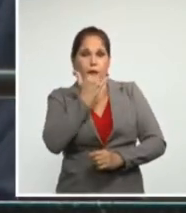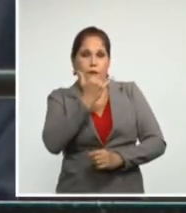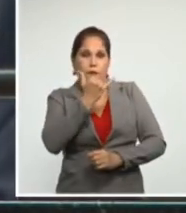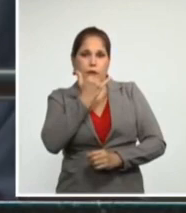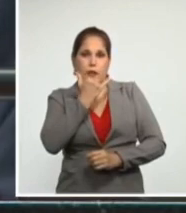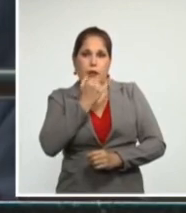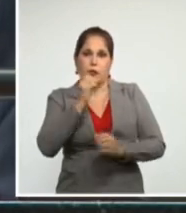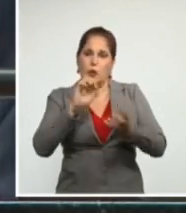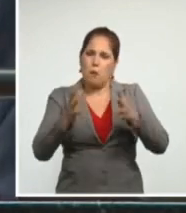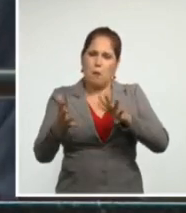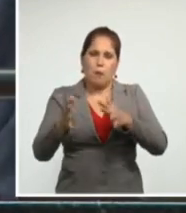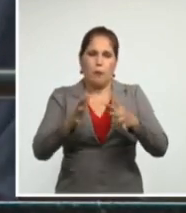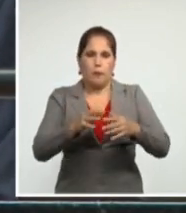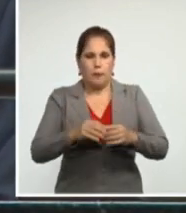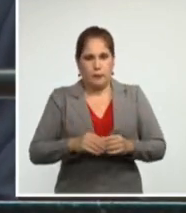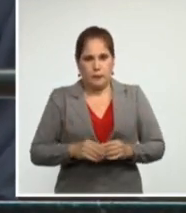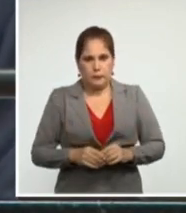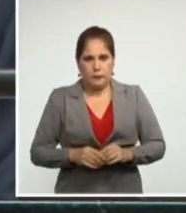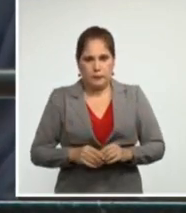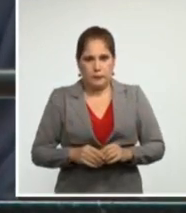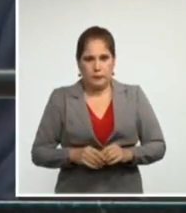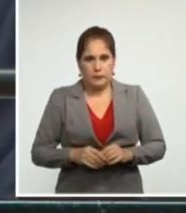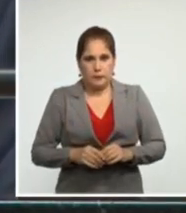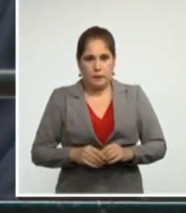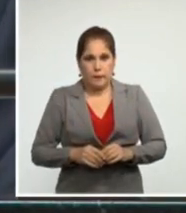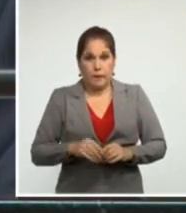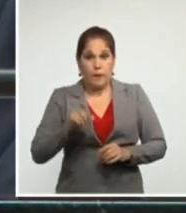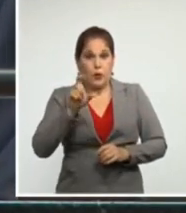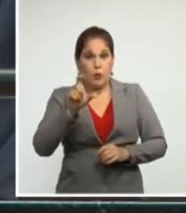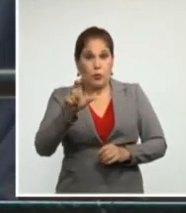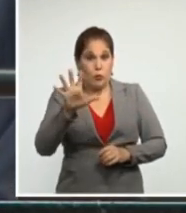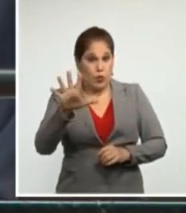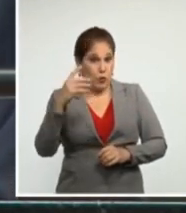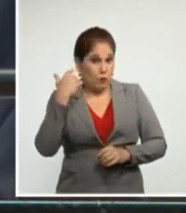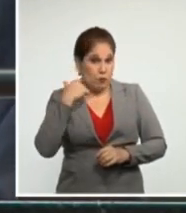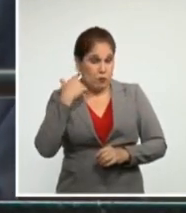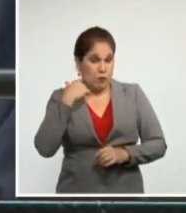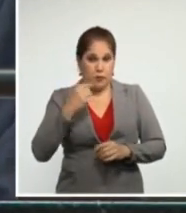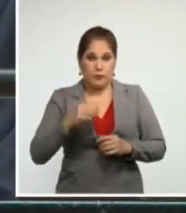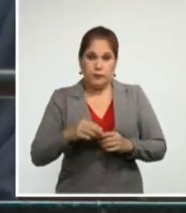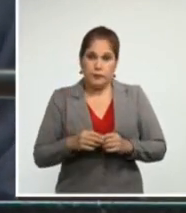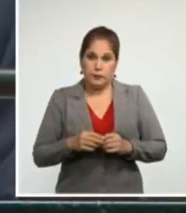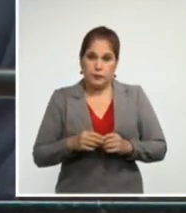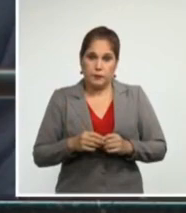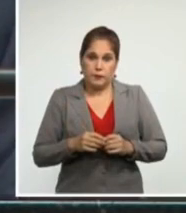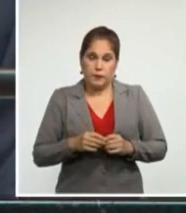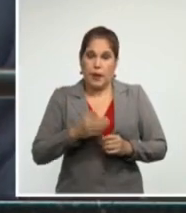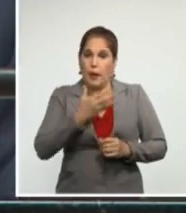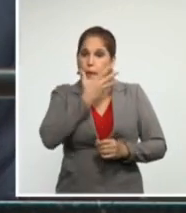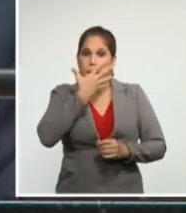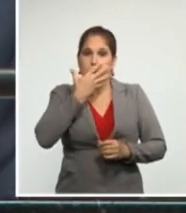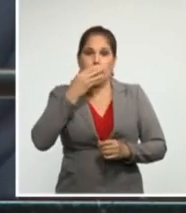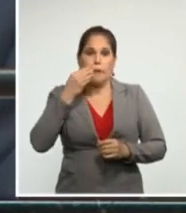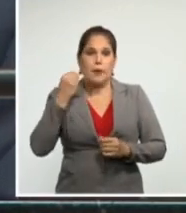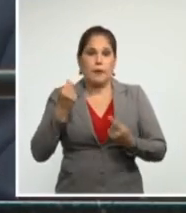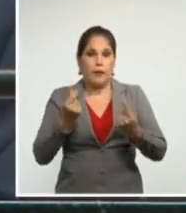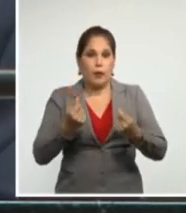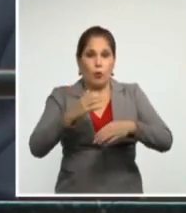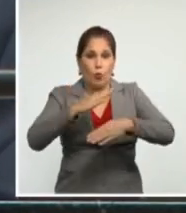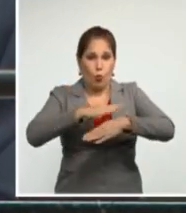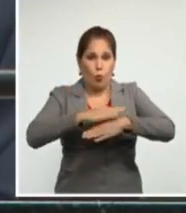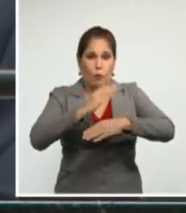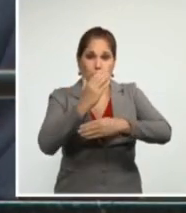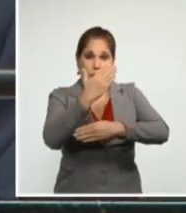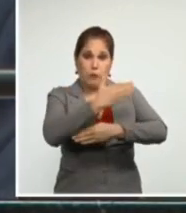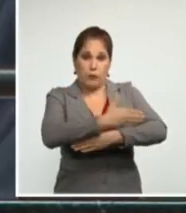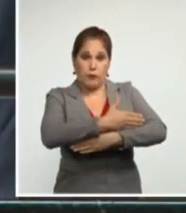promedio. En el último quinquenio las pérdidas ocasionadas por este concepto